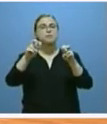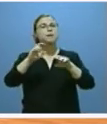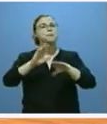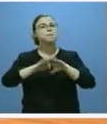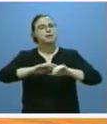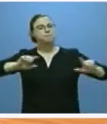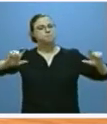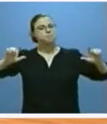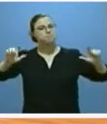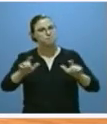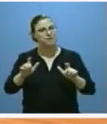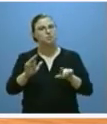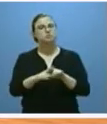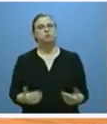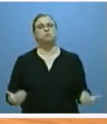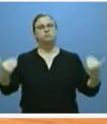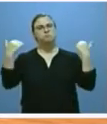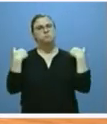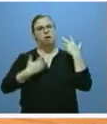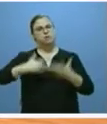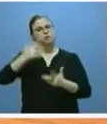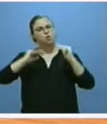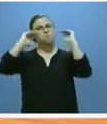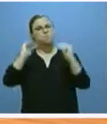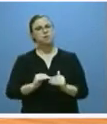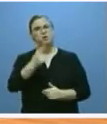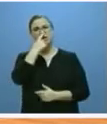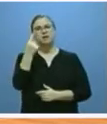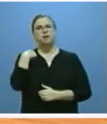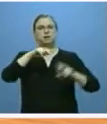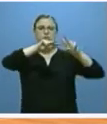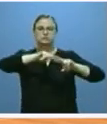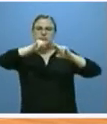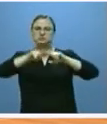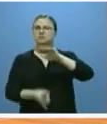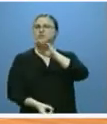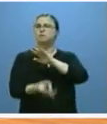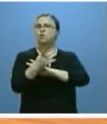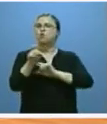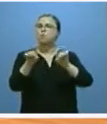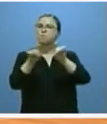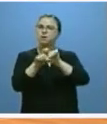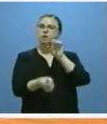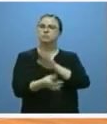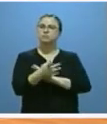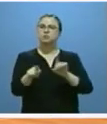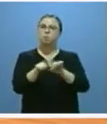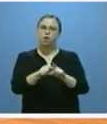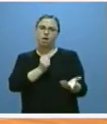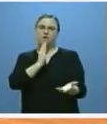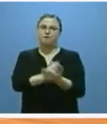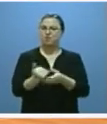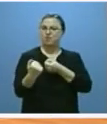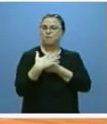la reducción de cargas administrativas. El año pasado revisamos los 10 procesos de creación e instalación de empresas con mayor impacto en la